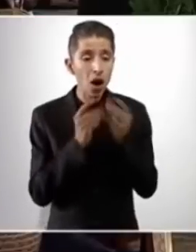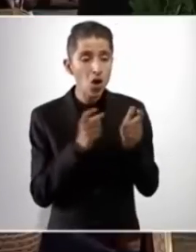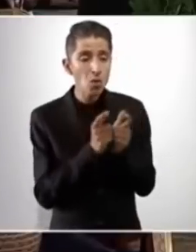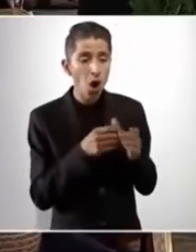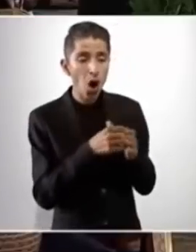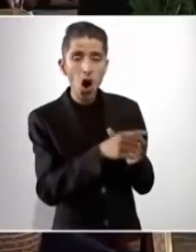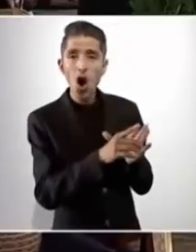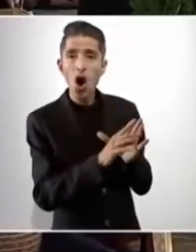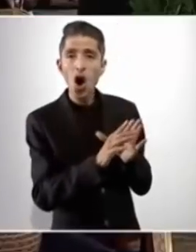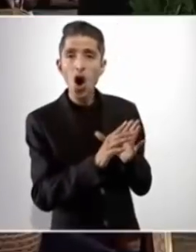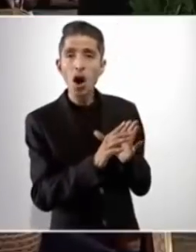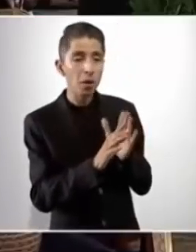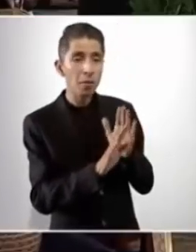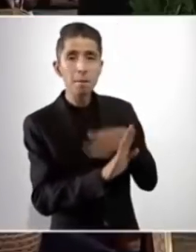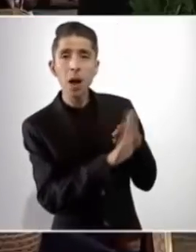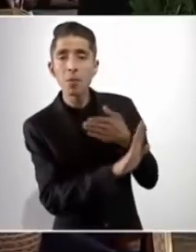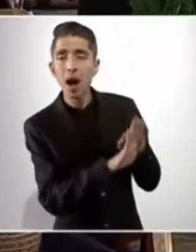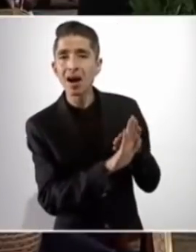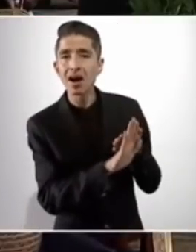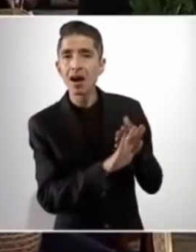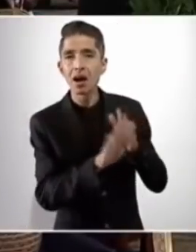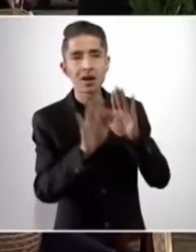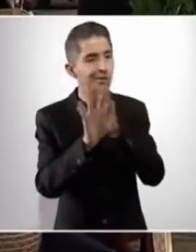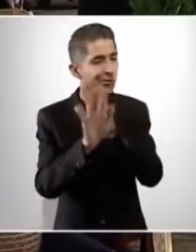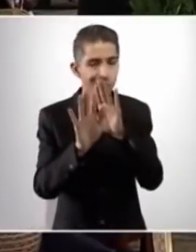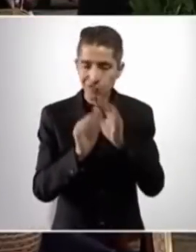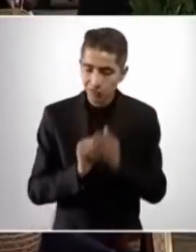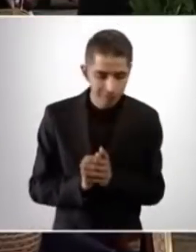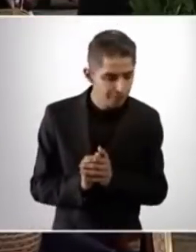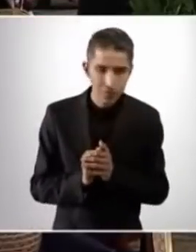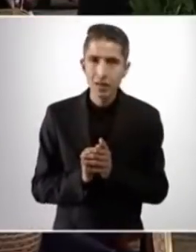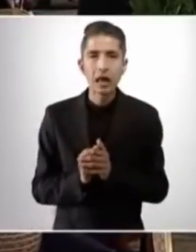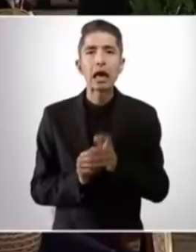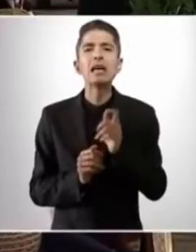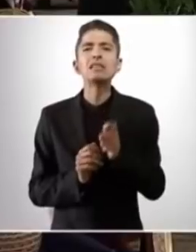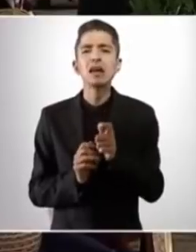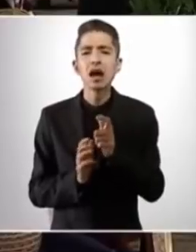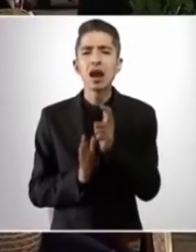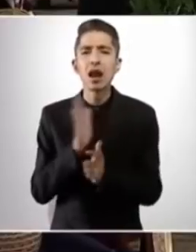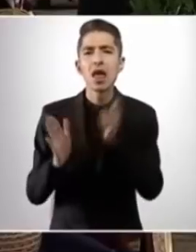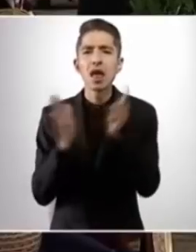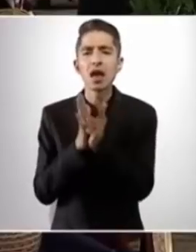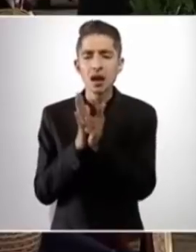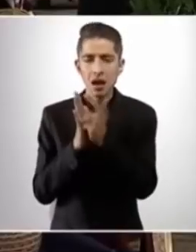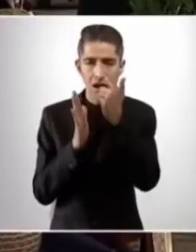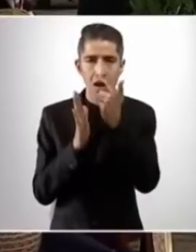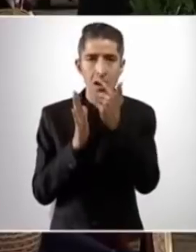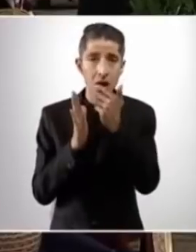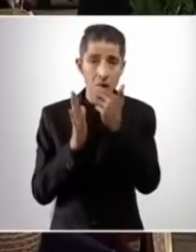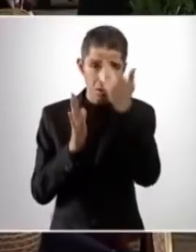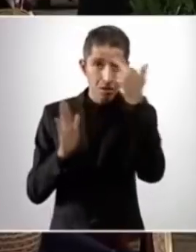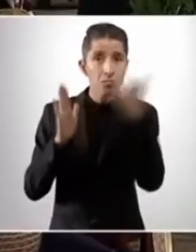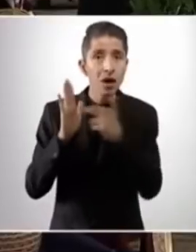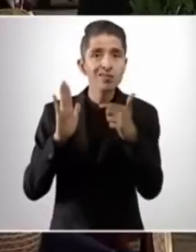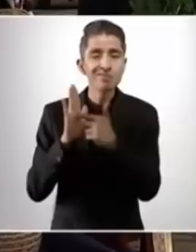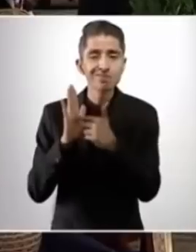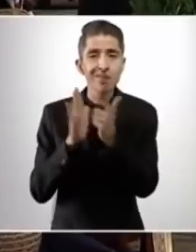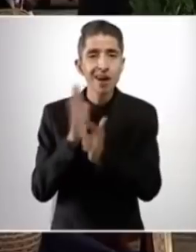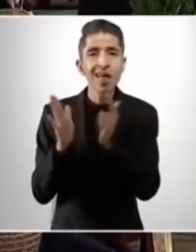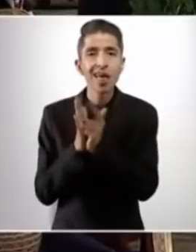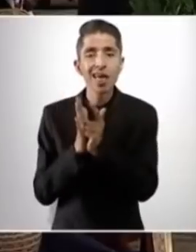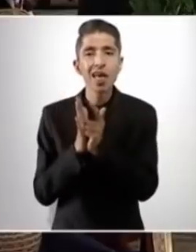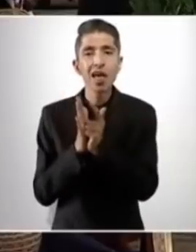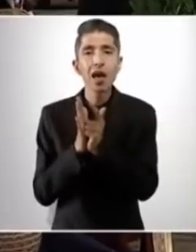Es legalidad sin impunidad para nadie.